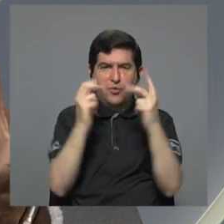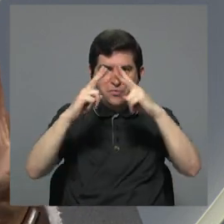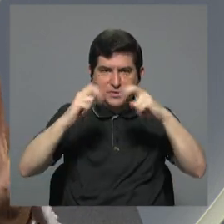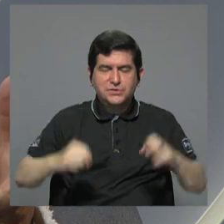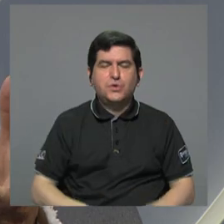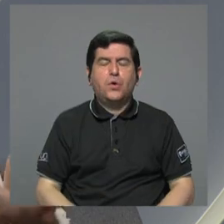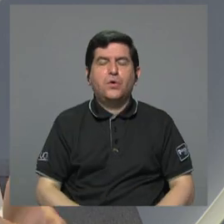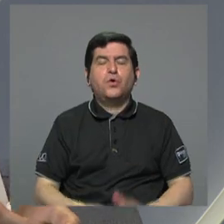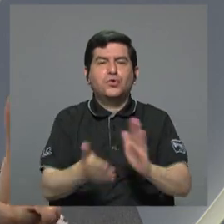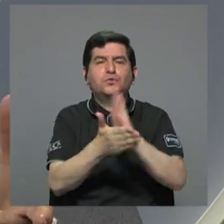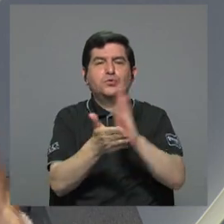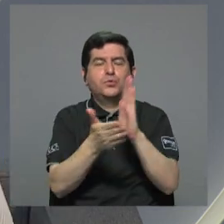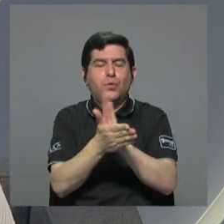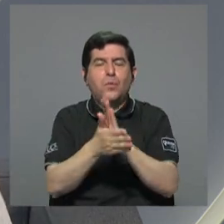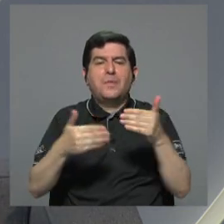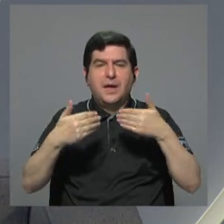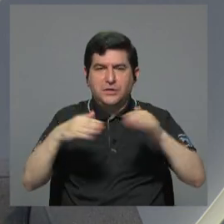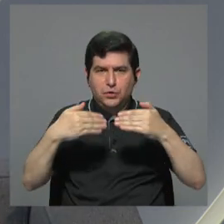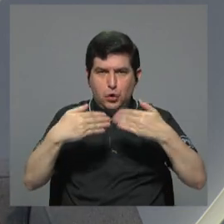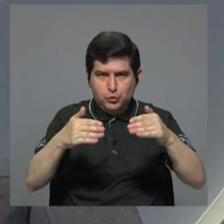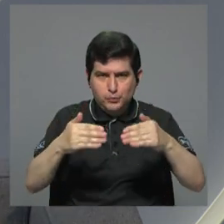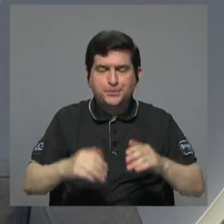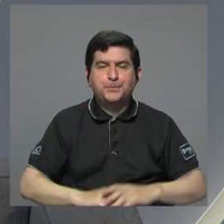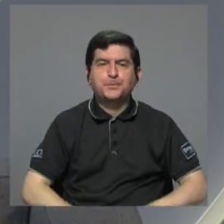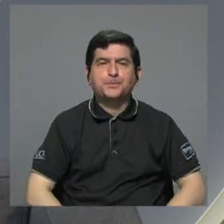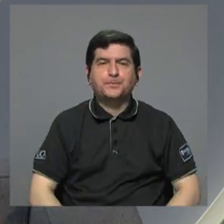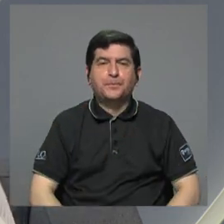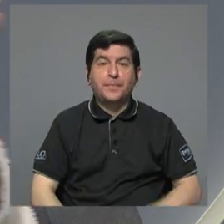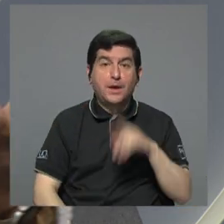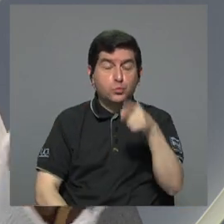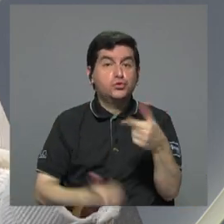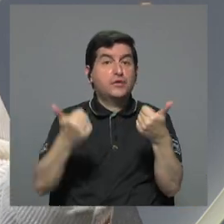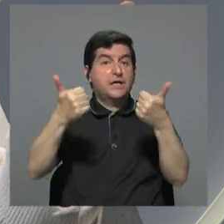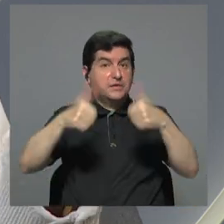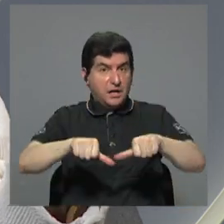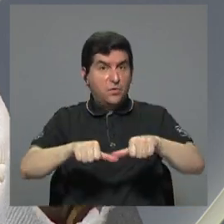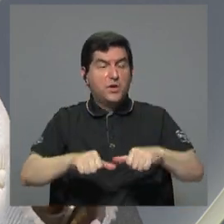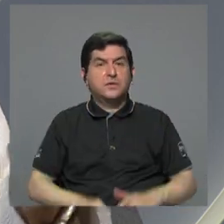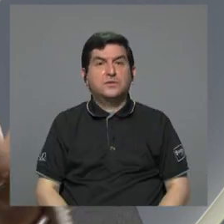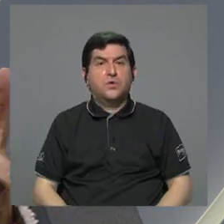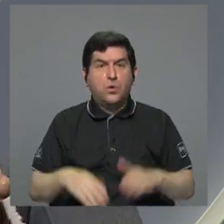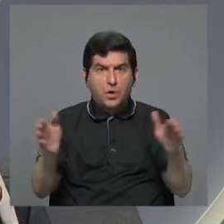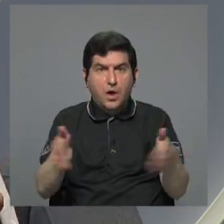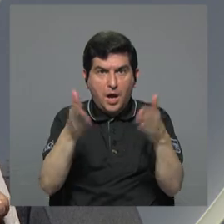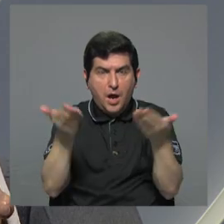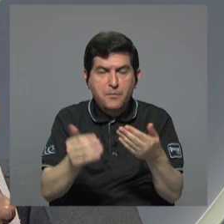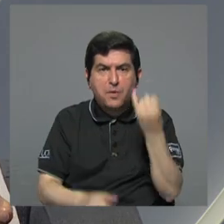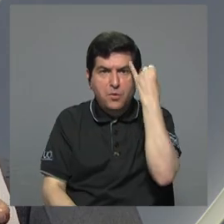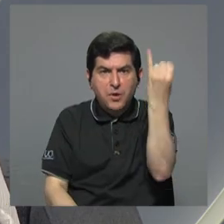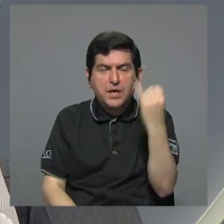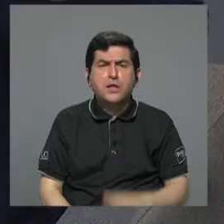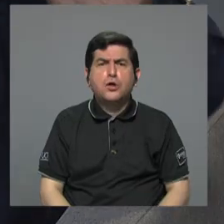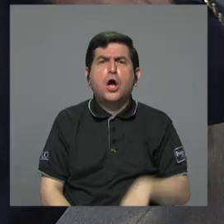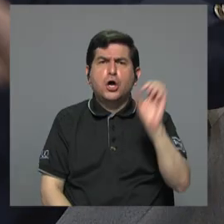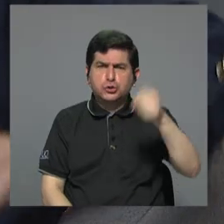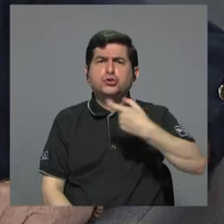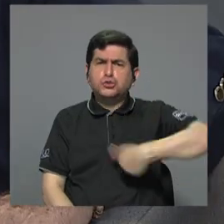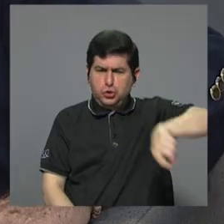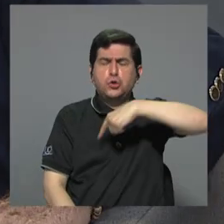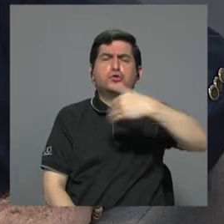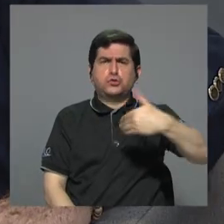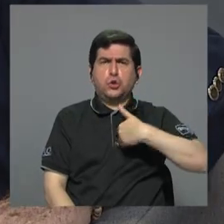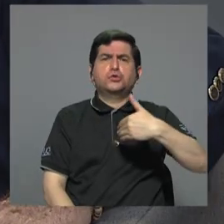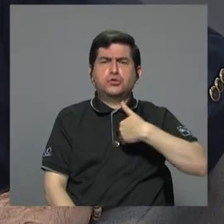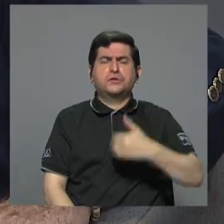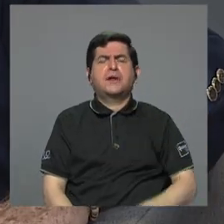los papeles de Panamá. Los papeles de Panamá. Ustedes estarían con promover esas propuestas que se establecieron desde la supuesto que nosotros tenemos